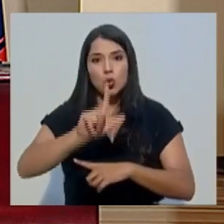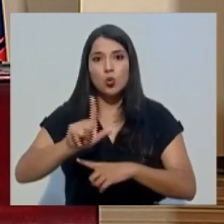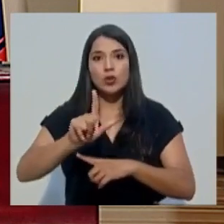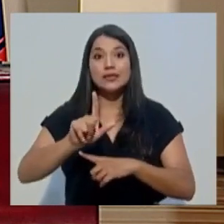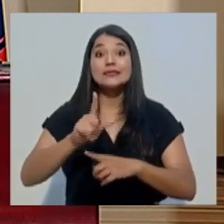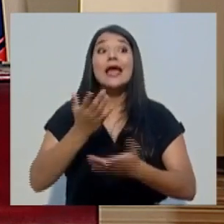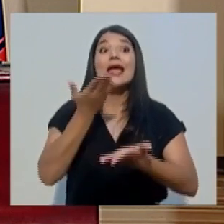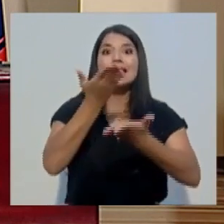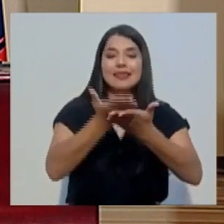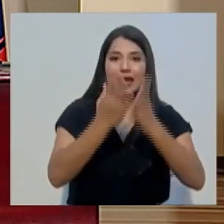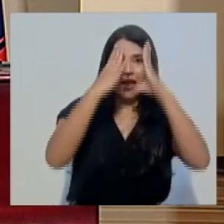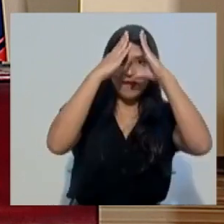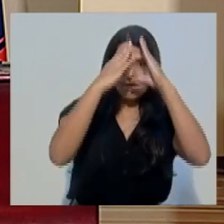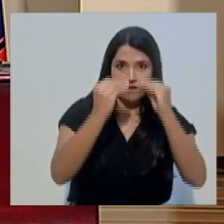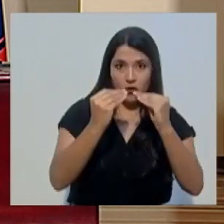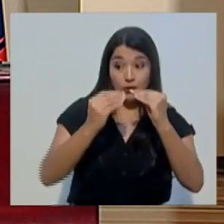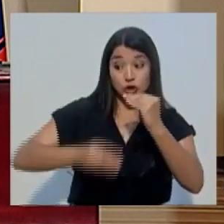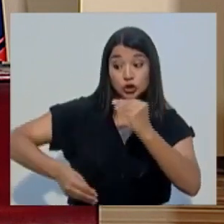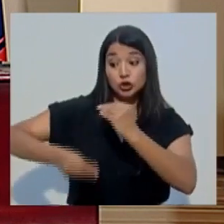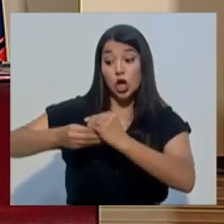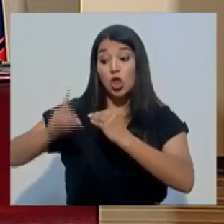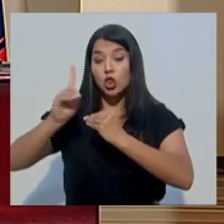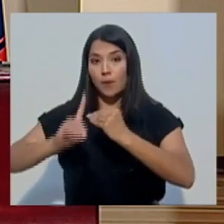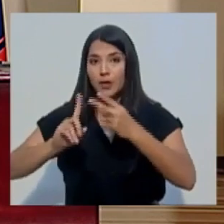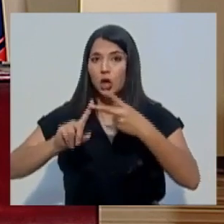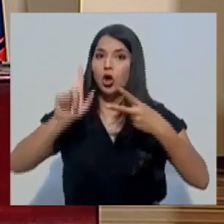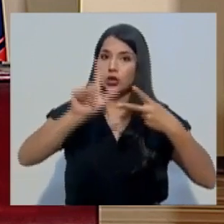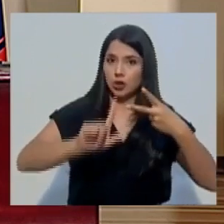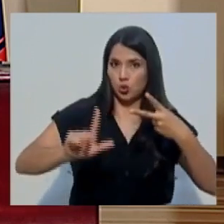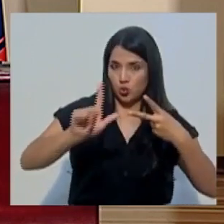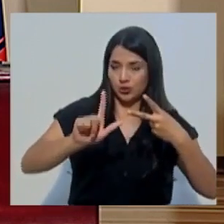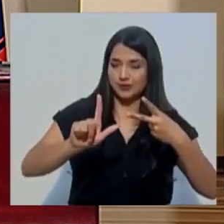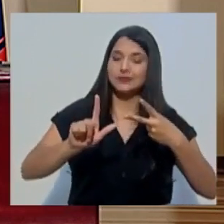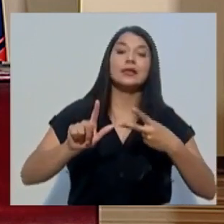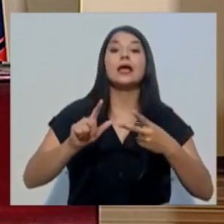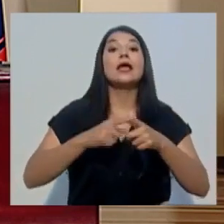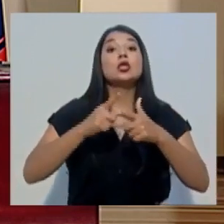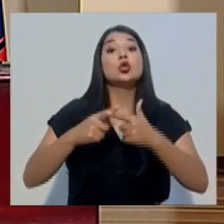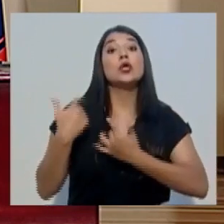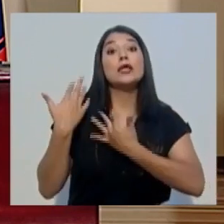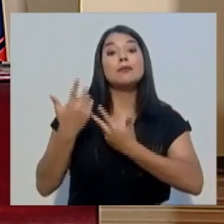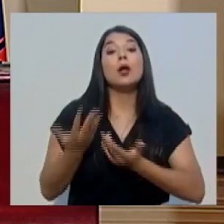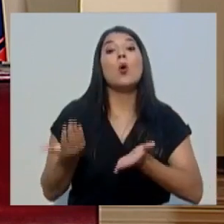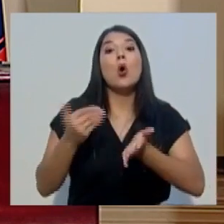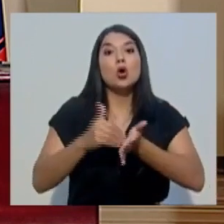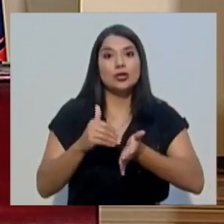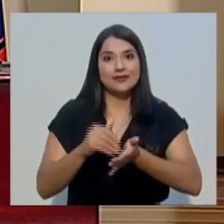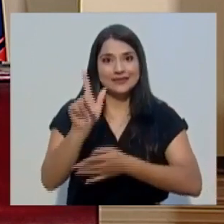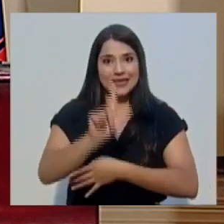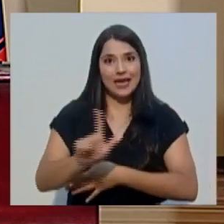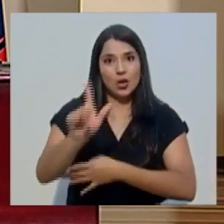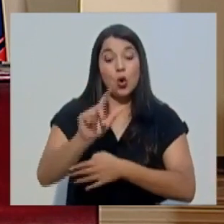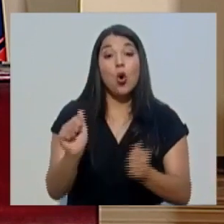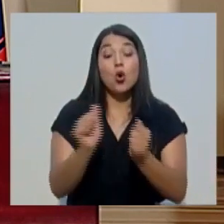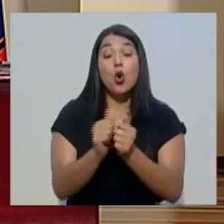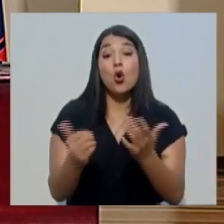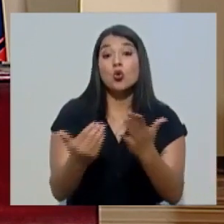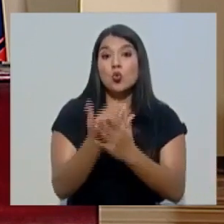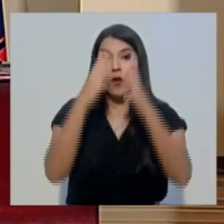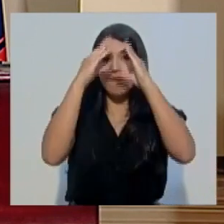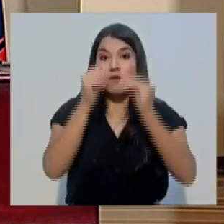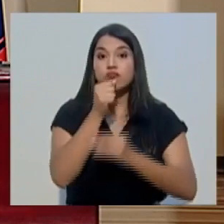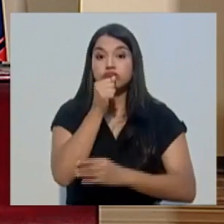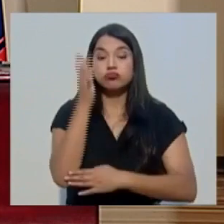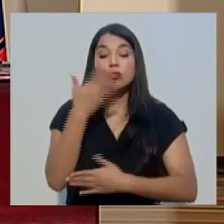tanto el reporte de domingo como el de lunes. Así que los esperamos nuevamente el lunes con una nueva